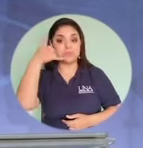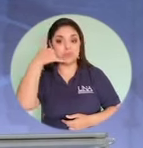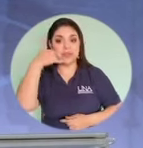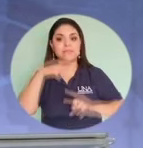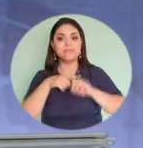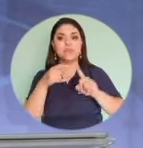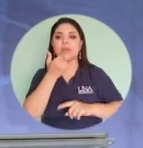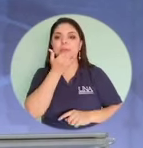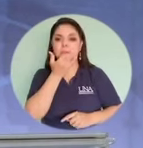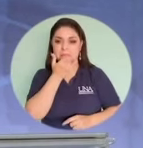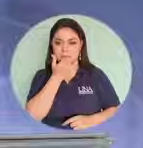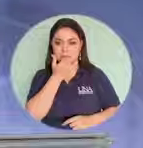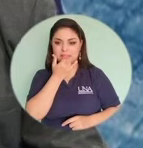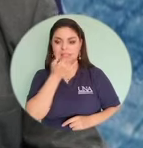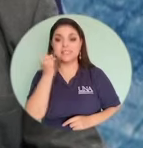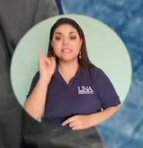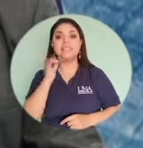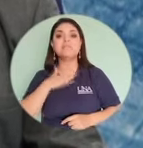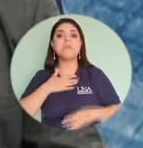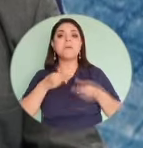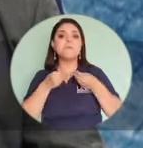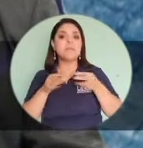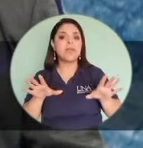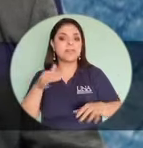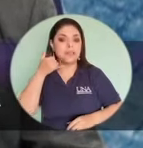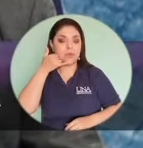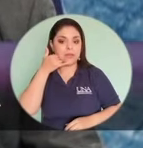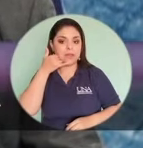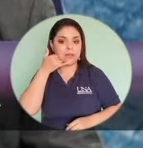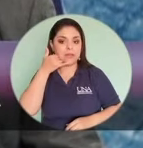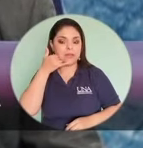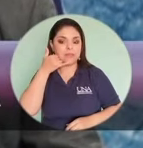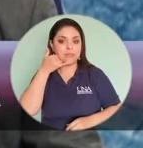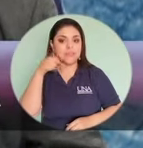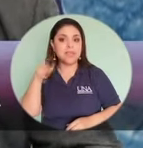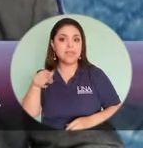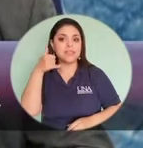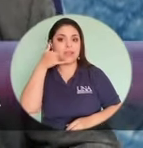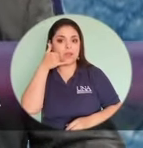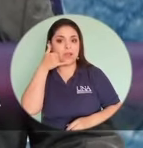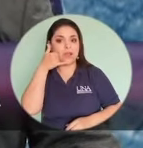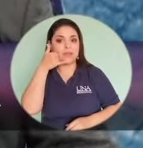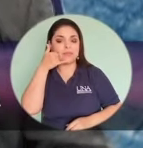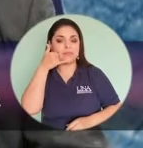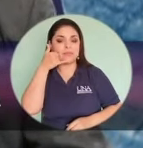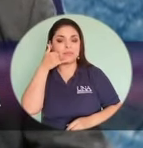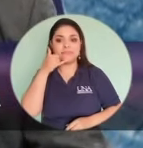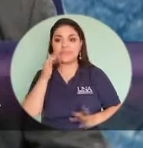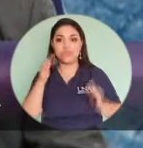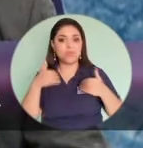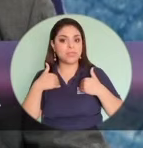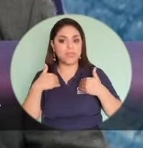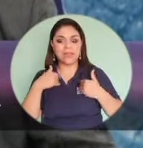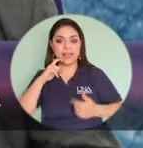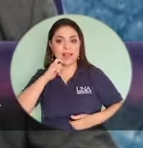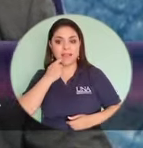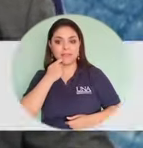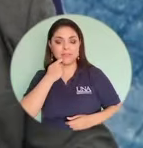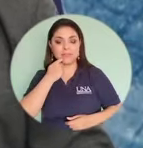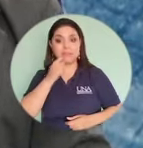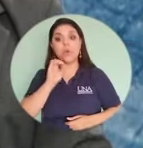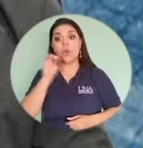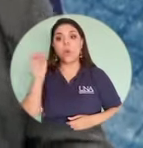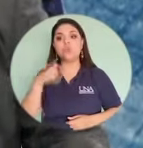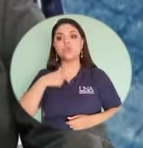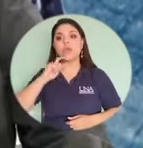móvil, bueno, pero ¿qué pasa también si se me pierde ese teléfono? Y ese teléfono está sin clave o